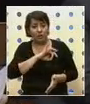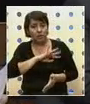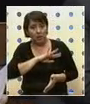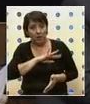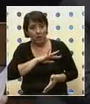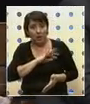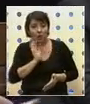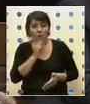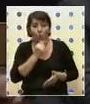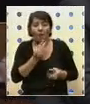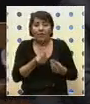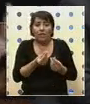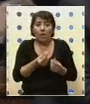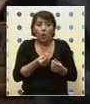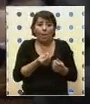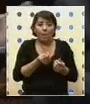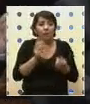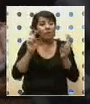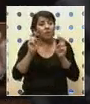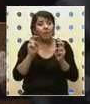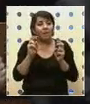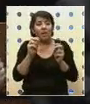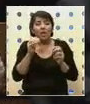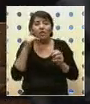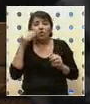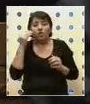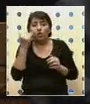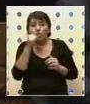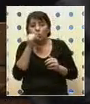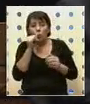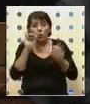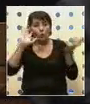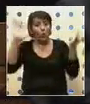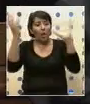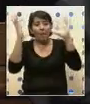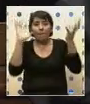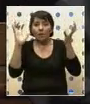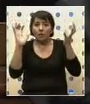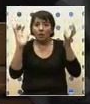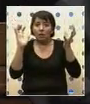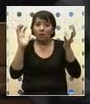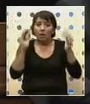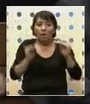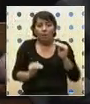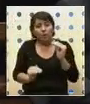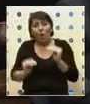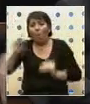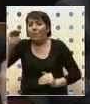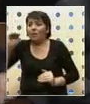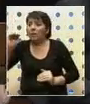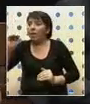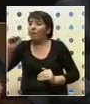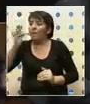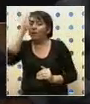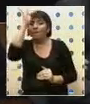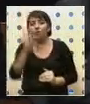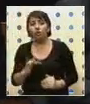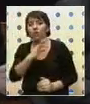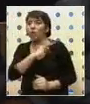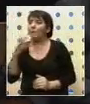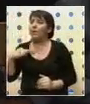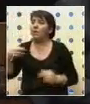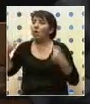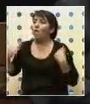descontaminación y se gasta un 174% de aumento en viáticos para el extranjero y estos estudios